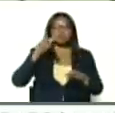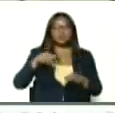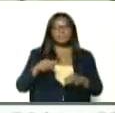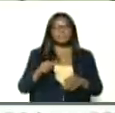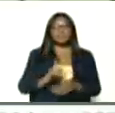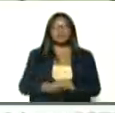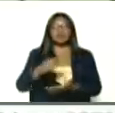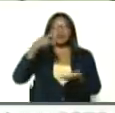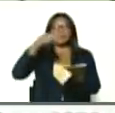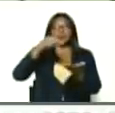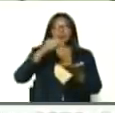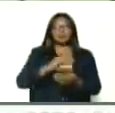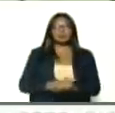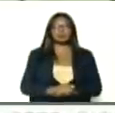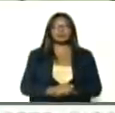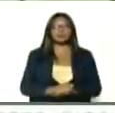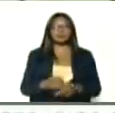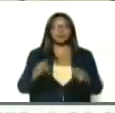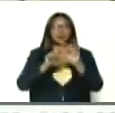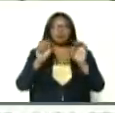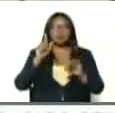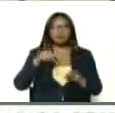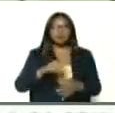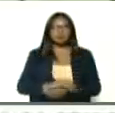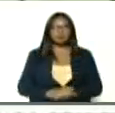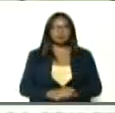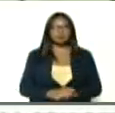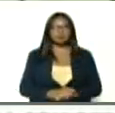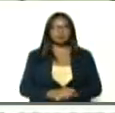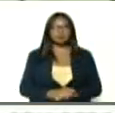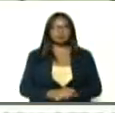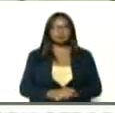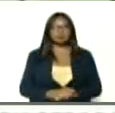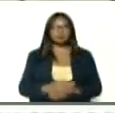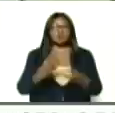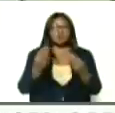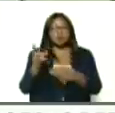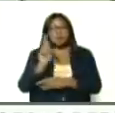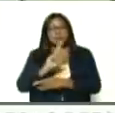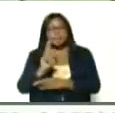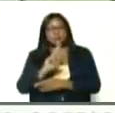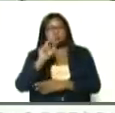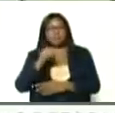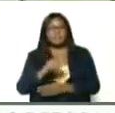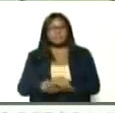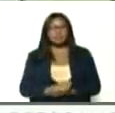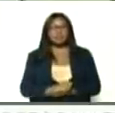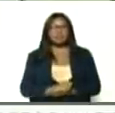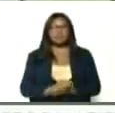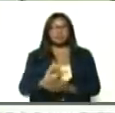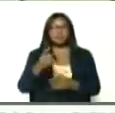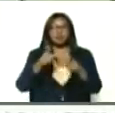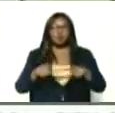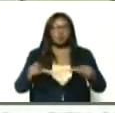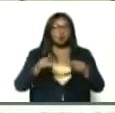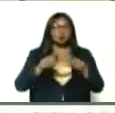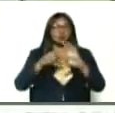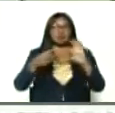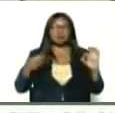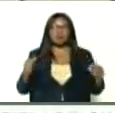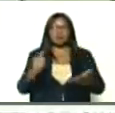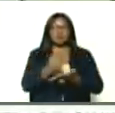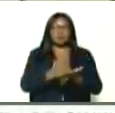en Farmapatria, el Carvatibir, y muy pronto, en las principales cadenas, de